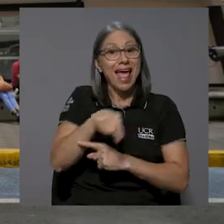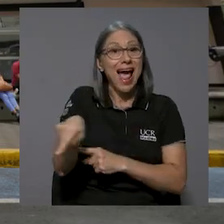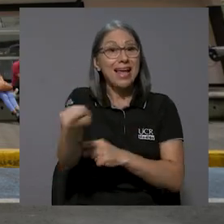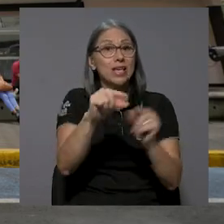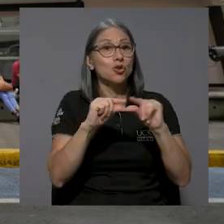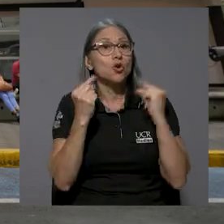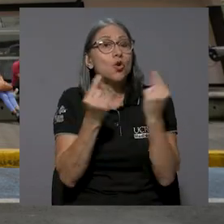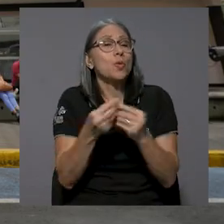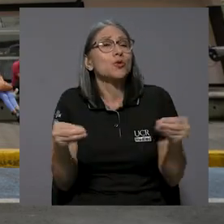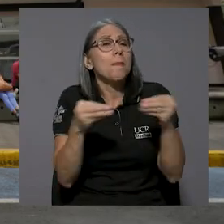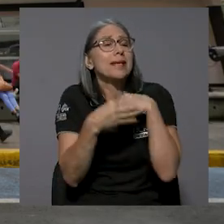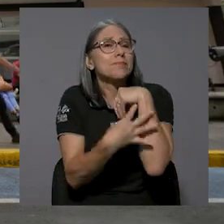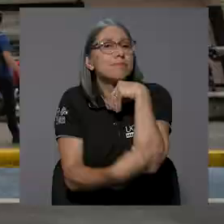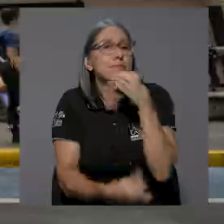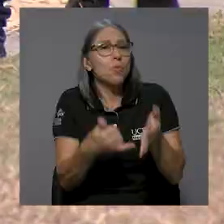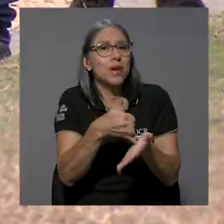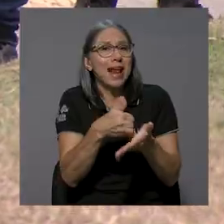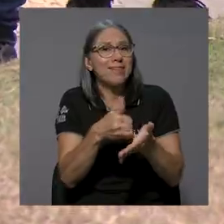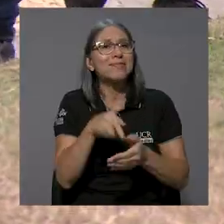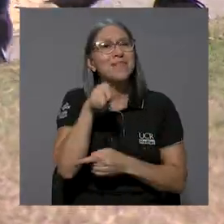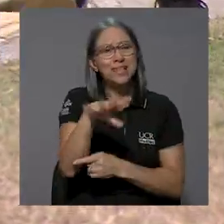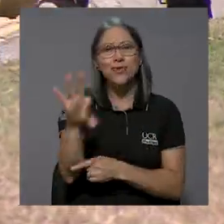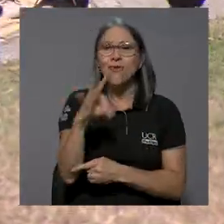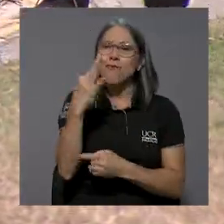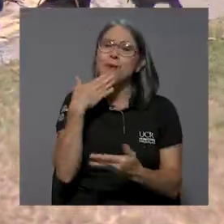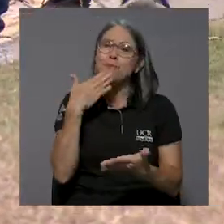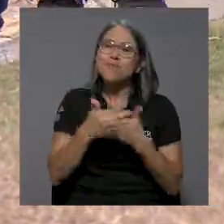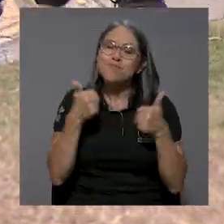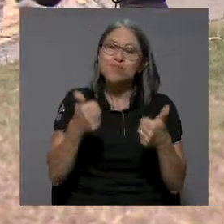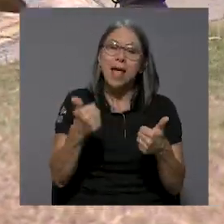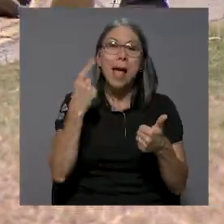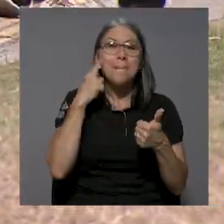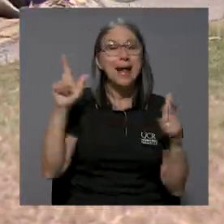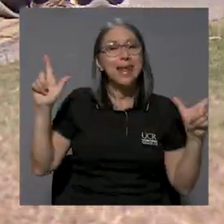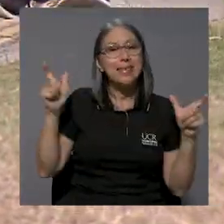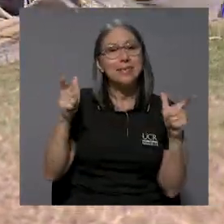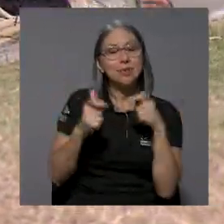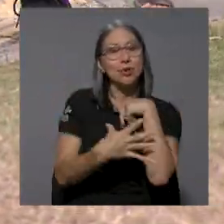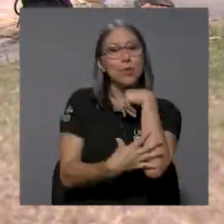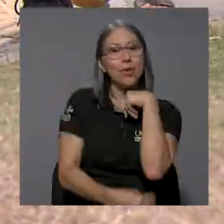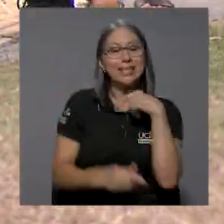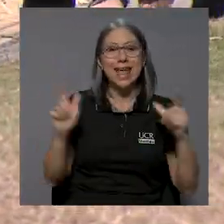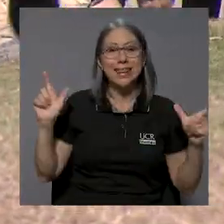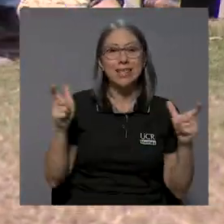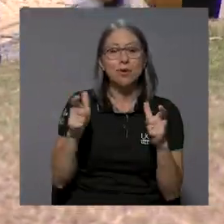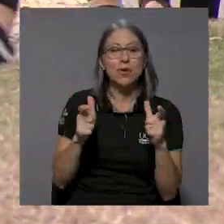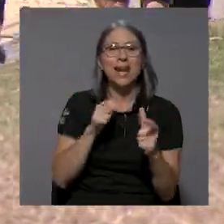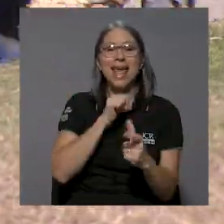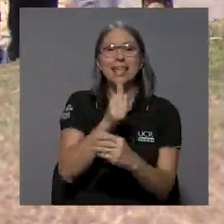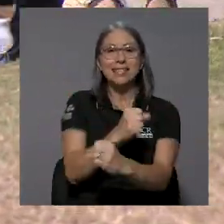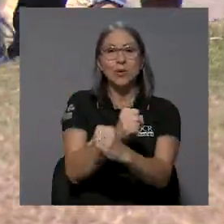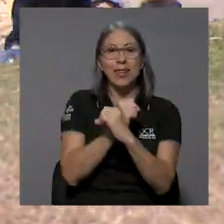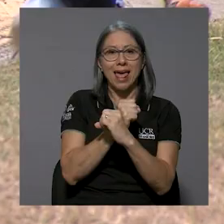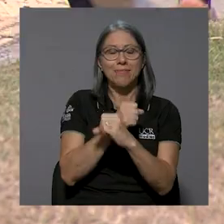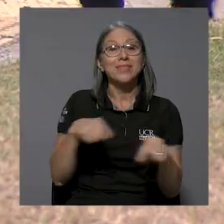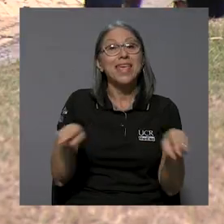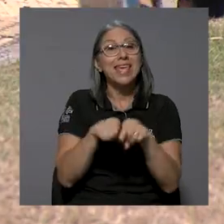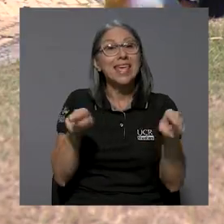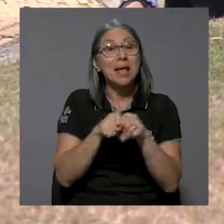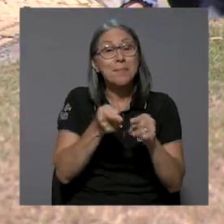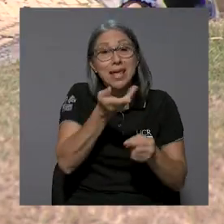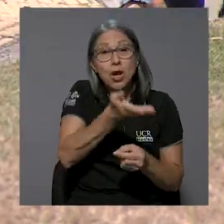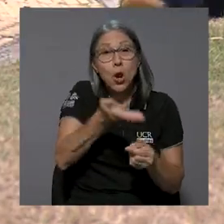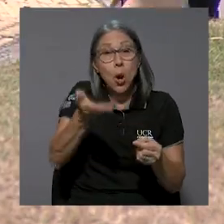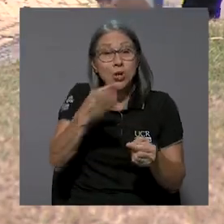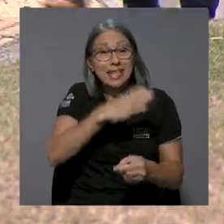vulnerables. Se trata de una herramienta eficaz para disminuir los índices de pobreza e inseguridad y bajar los